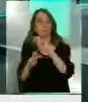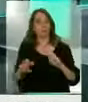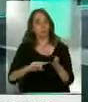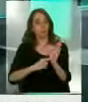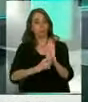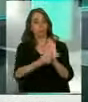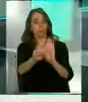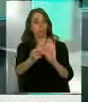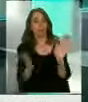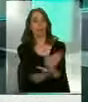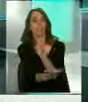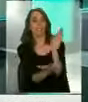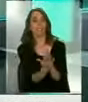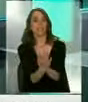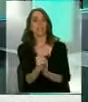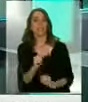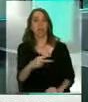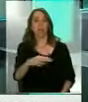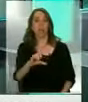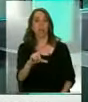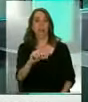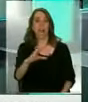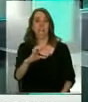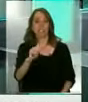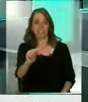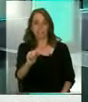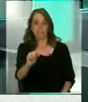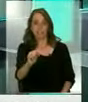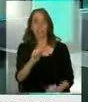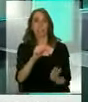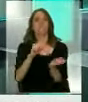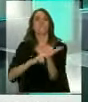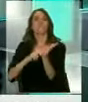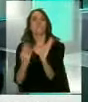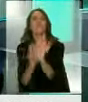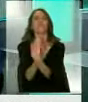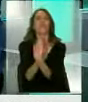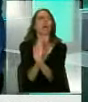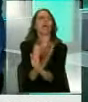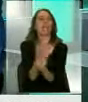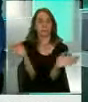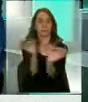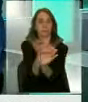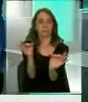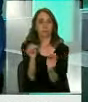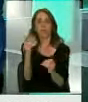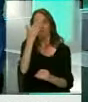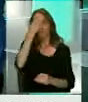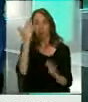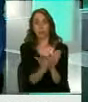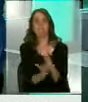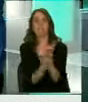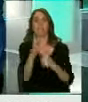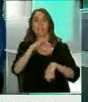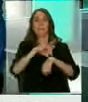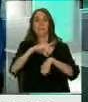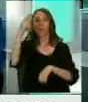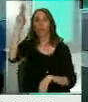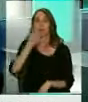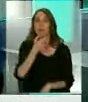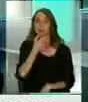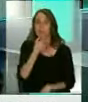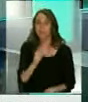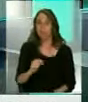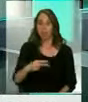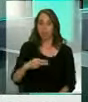publicó en la prestigiosa revista The Lancet. ¿Qué es la verdad detrás de esto? Veamos. ¿Prestigiosa revista británica? Muy prestigiosa.